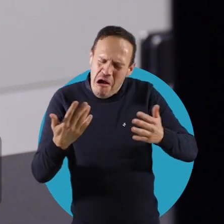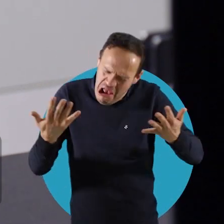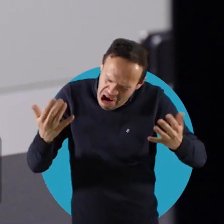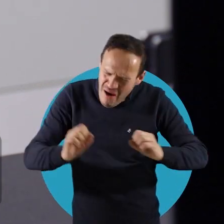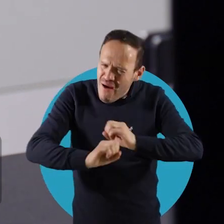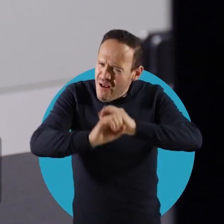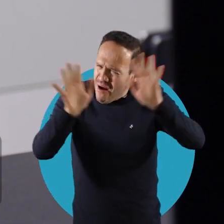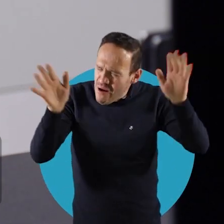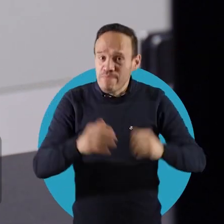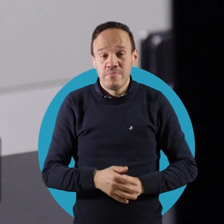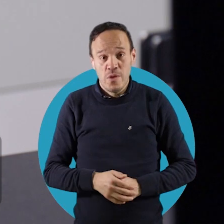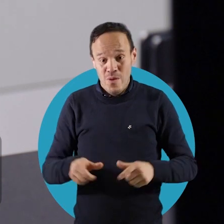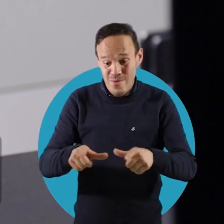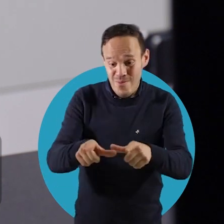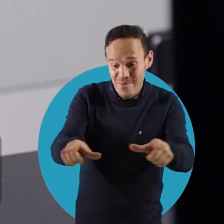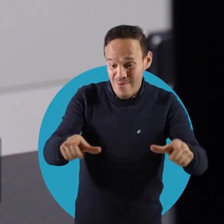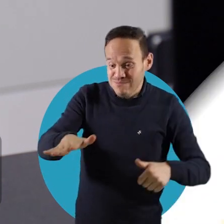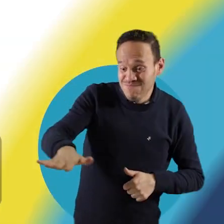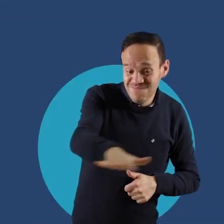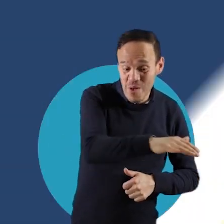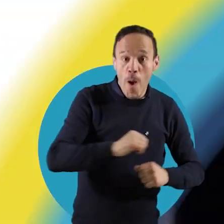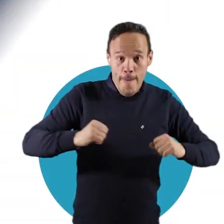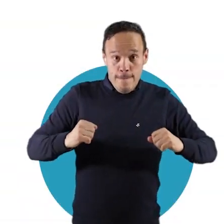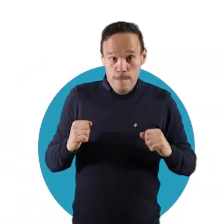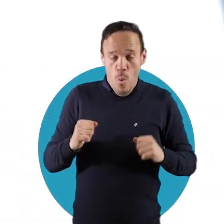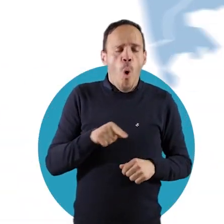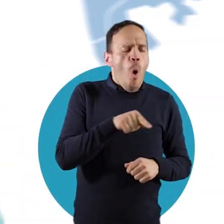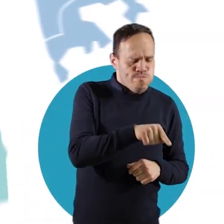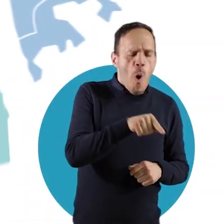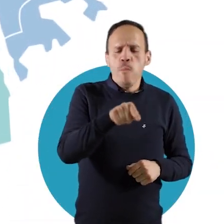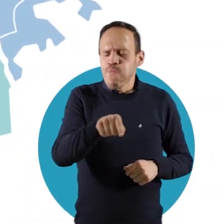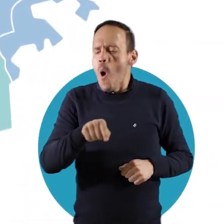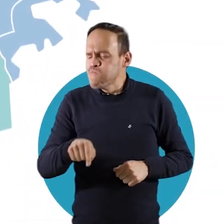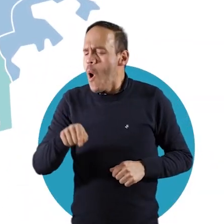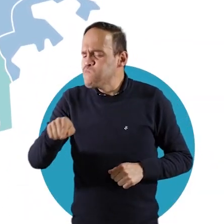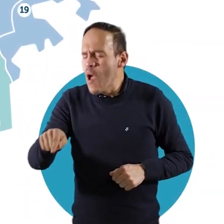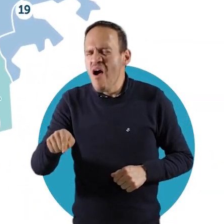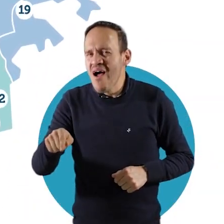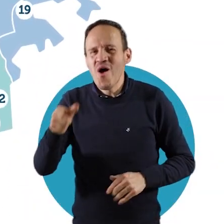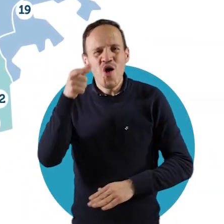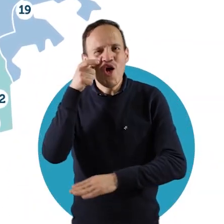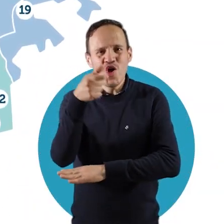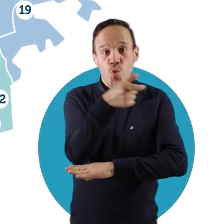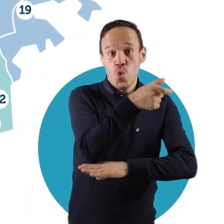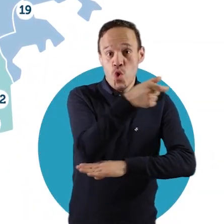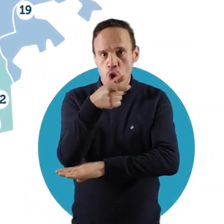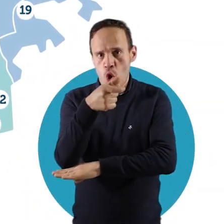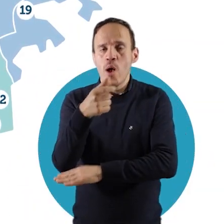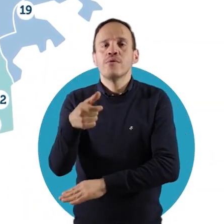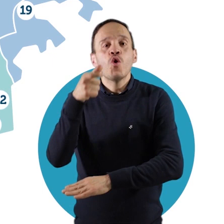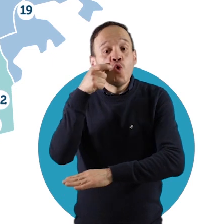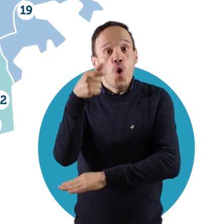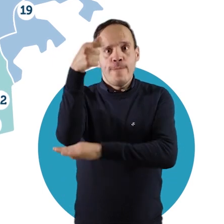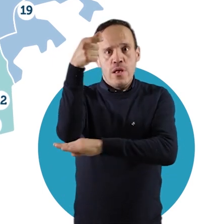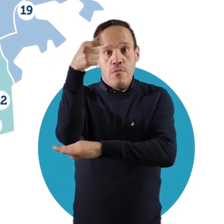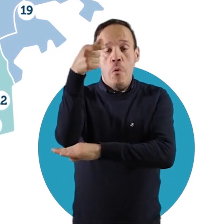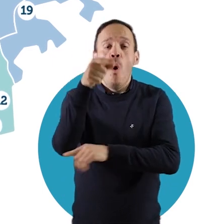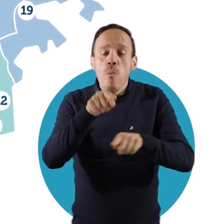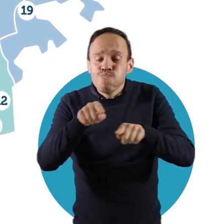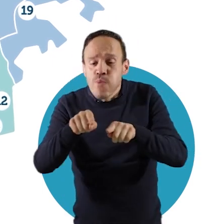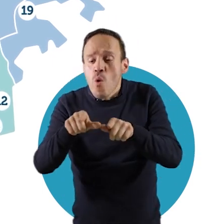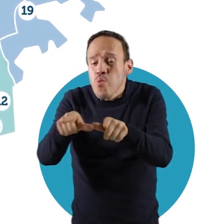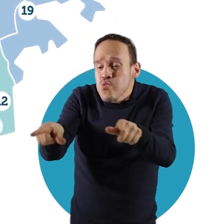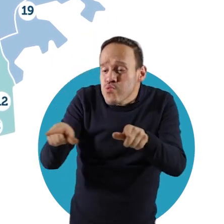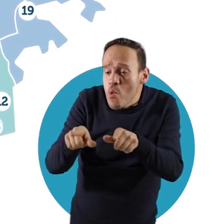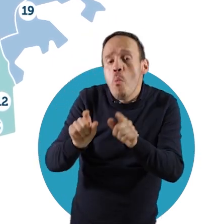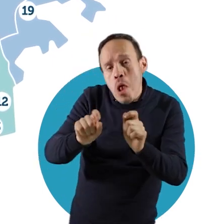Prefiero asistir al punto para que me colaboren con el trámite. Claro, también puedes venir a los puntos ubicados en los Cades y